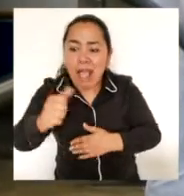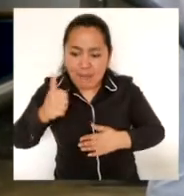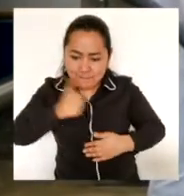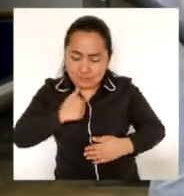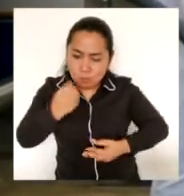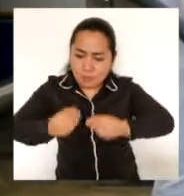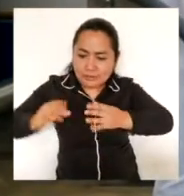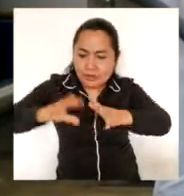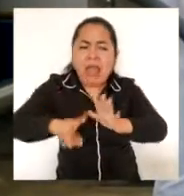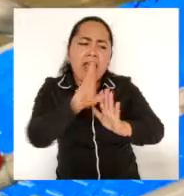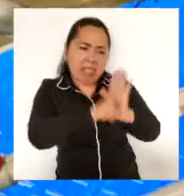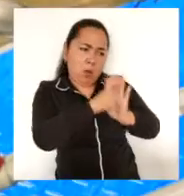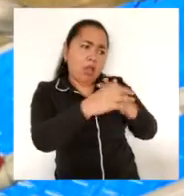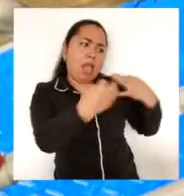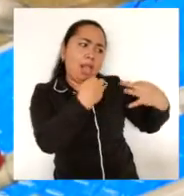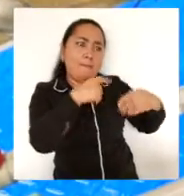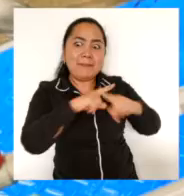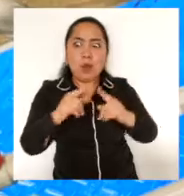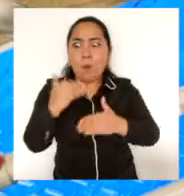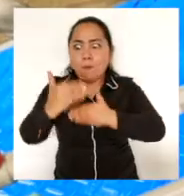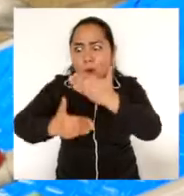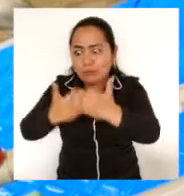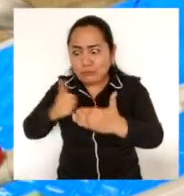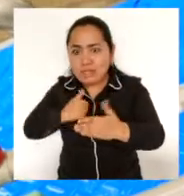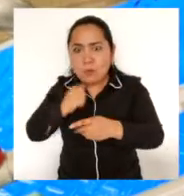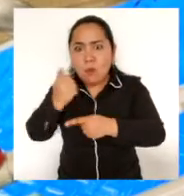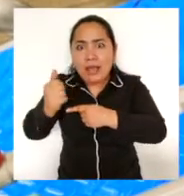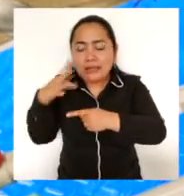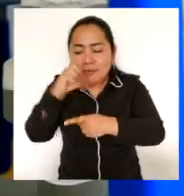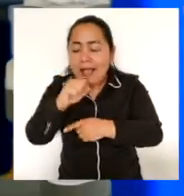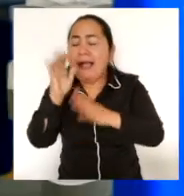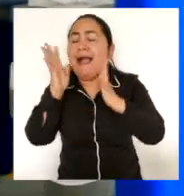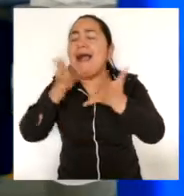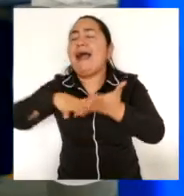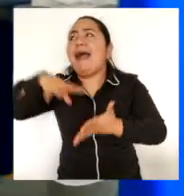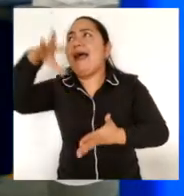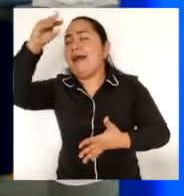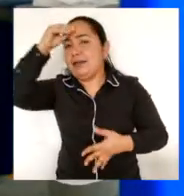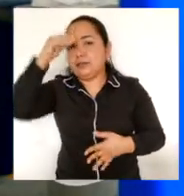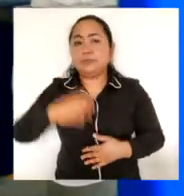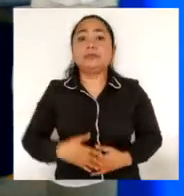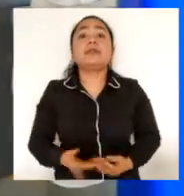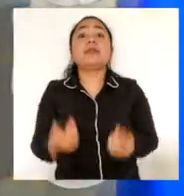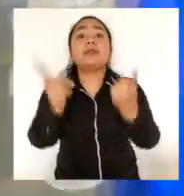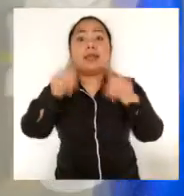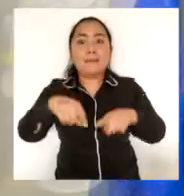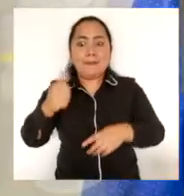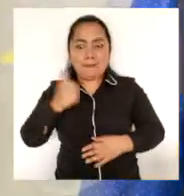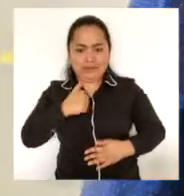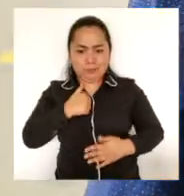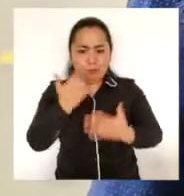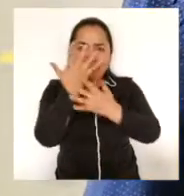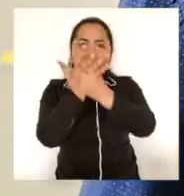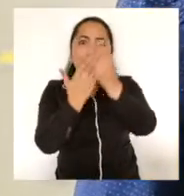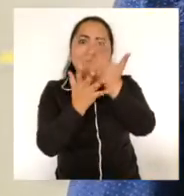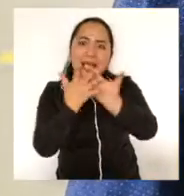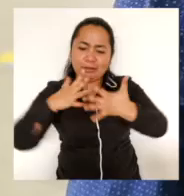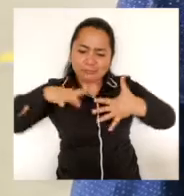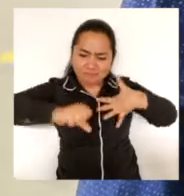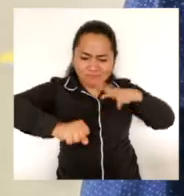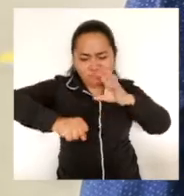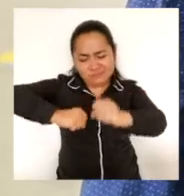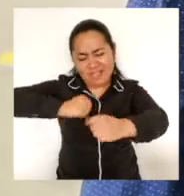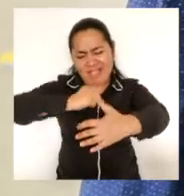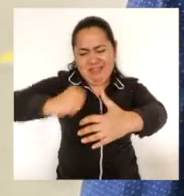la parte teórica no uno va a encontrar. Y también al poner las manos en la obra,